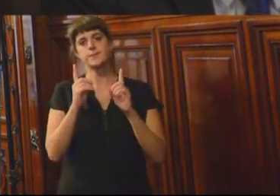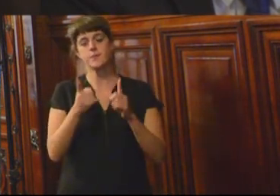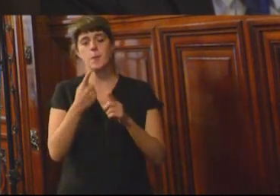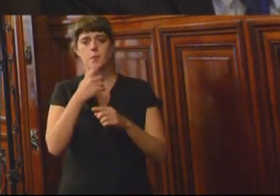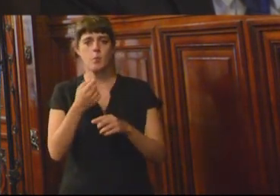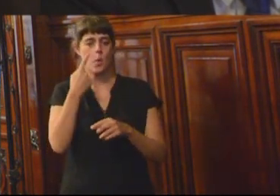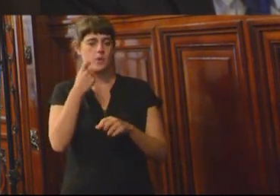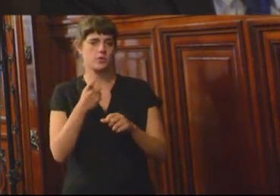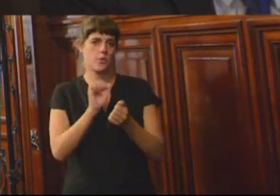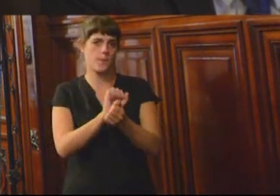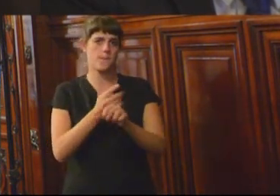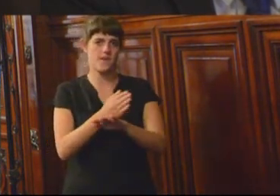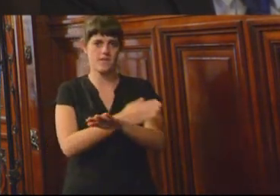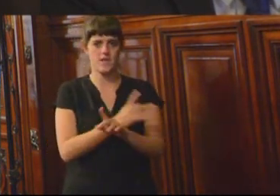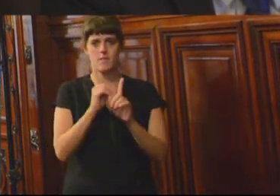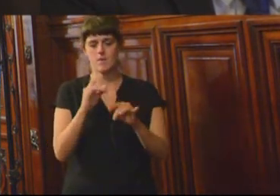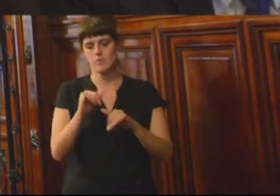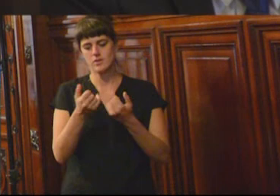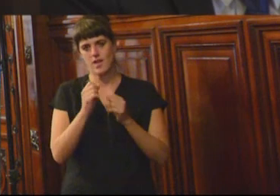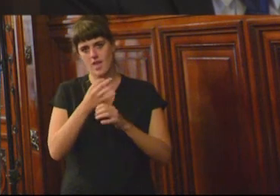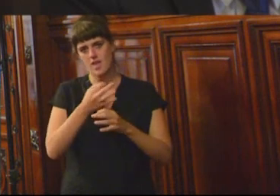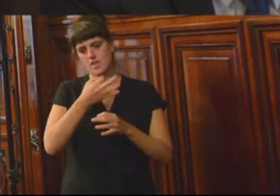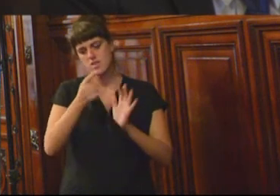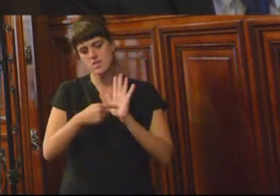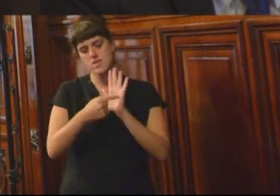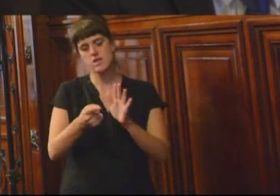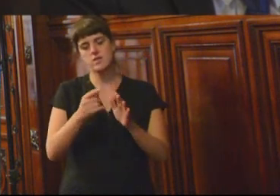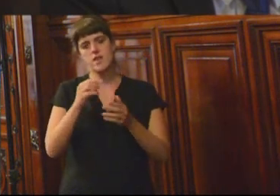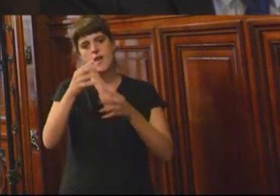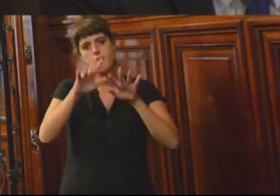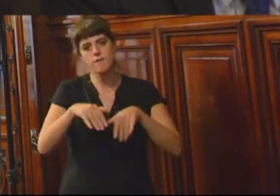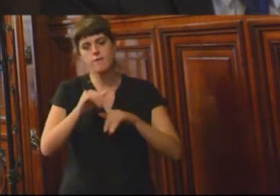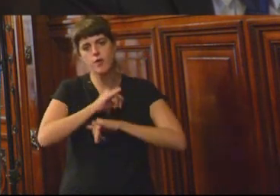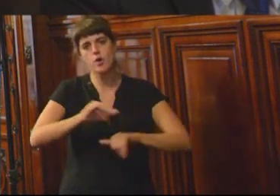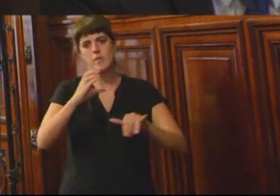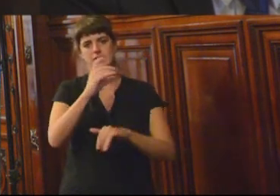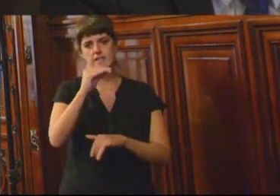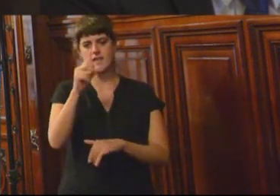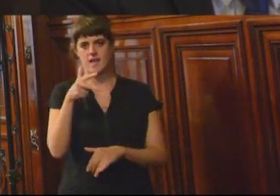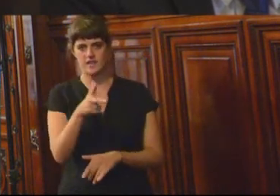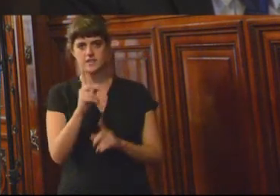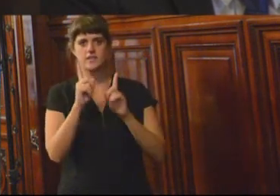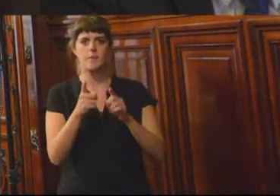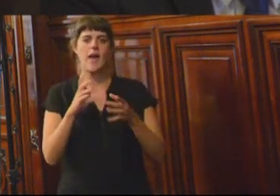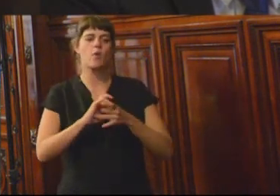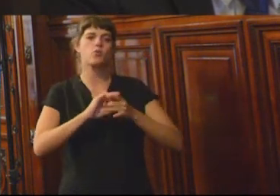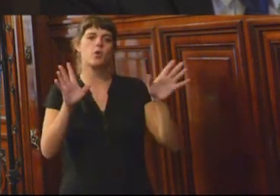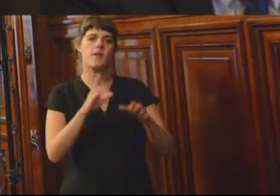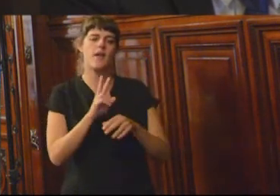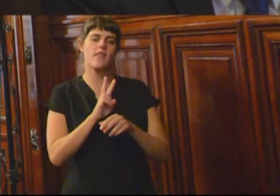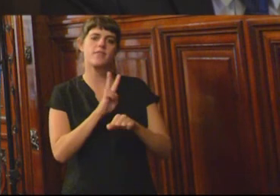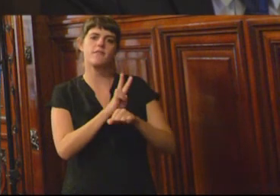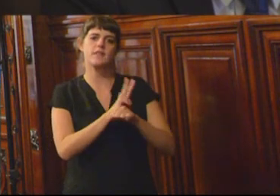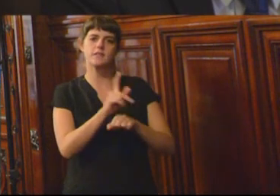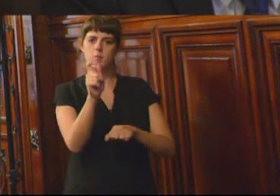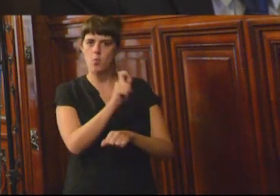preventiva, como bien se ha destacado en el informe recientemente de la CDH, autonomía de la defensa pública, en fin, una cantidad de medidas